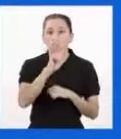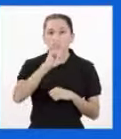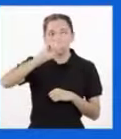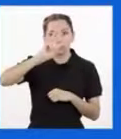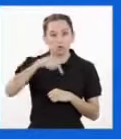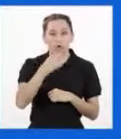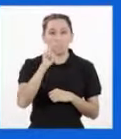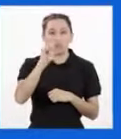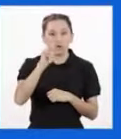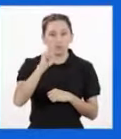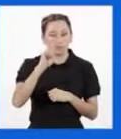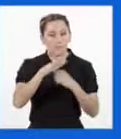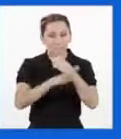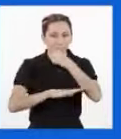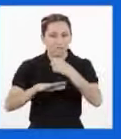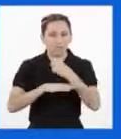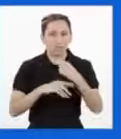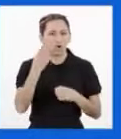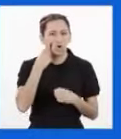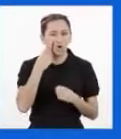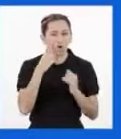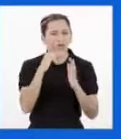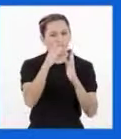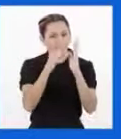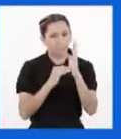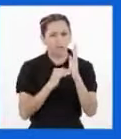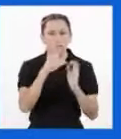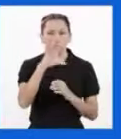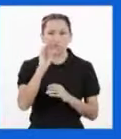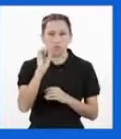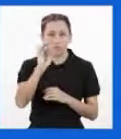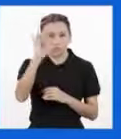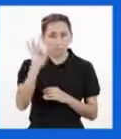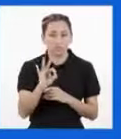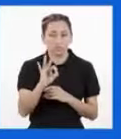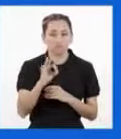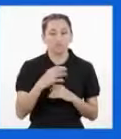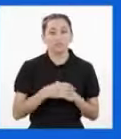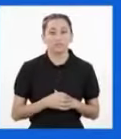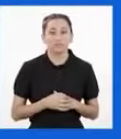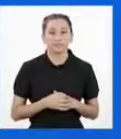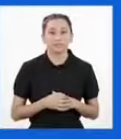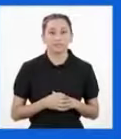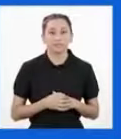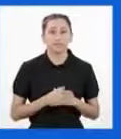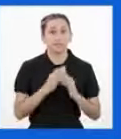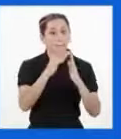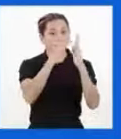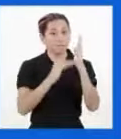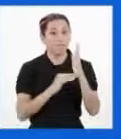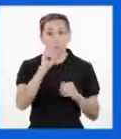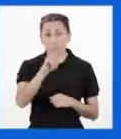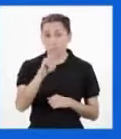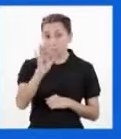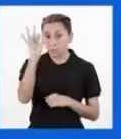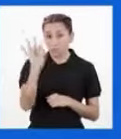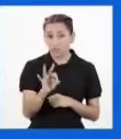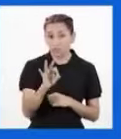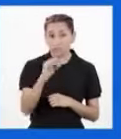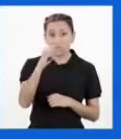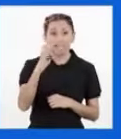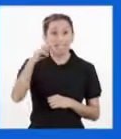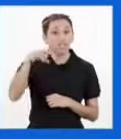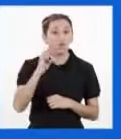Se conoce menos del 50% de las funciones de los genes descubiertos Menos del 2% del